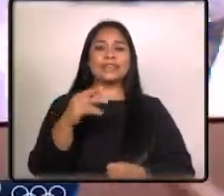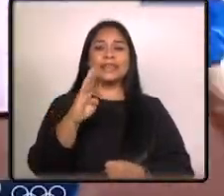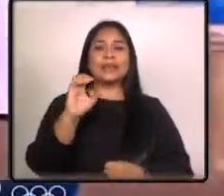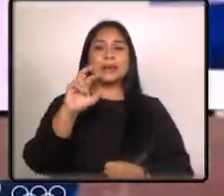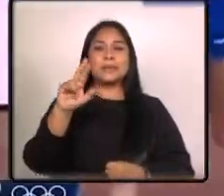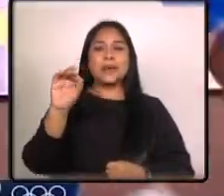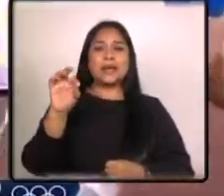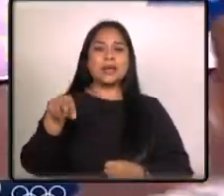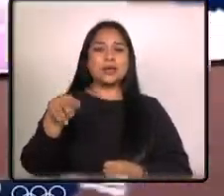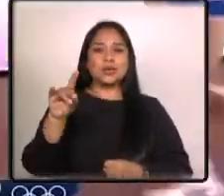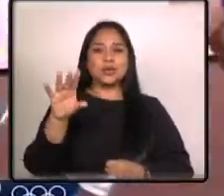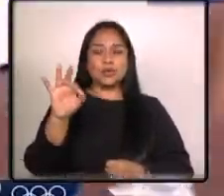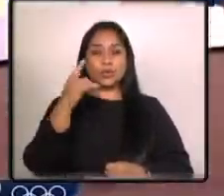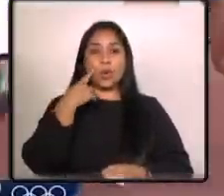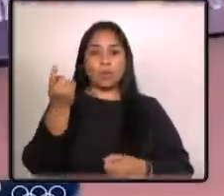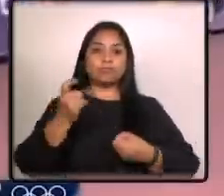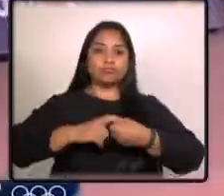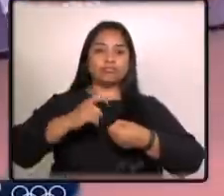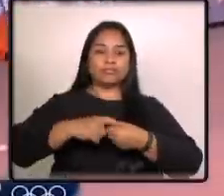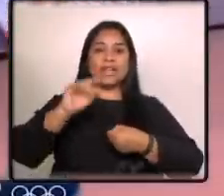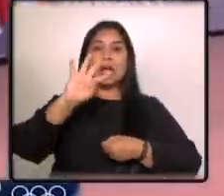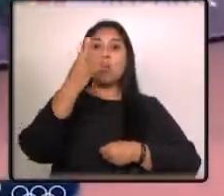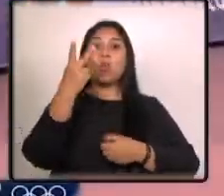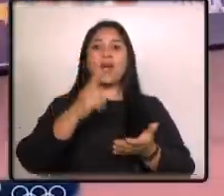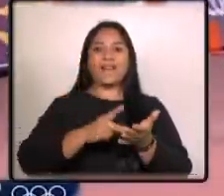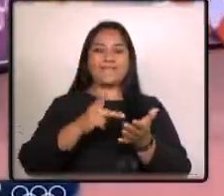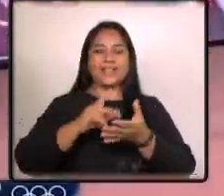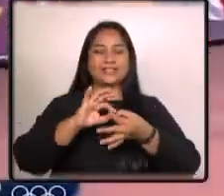competirá en su cuarta olimpiada.